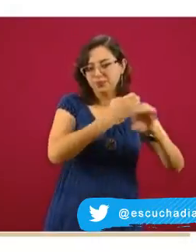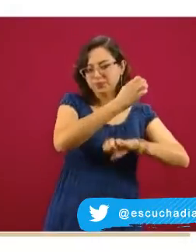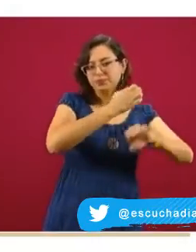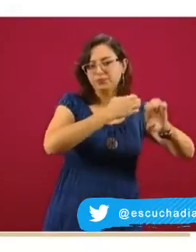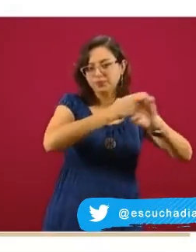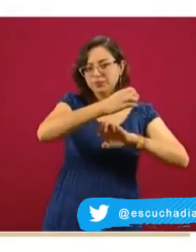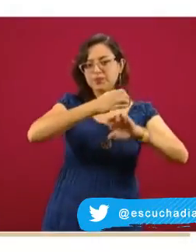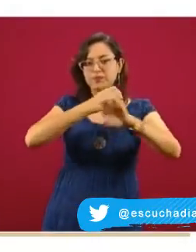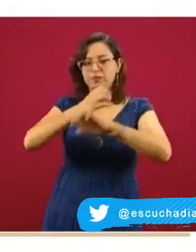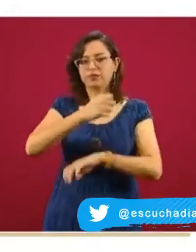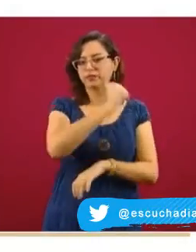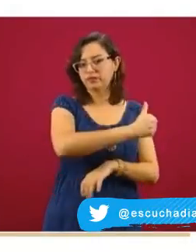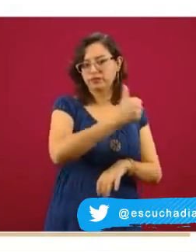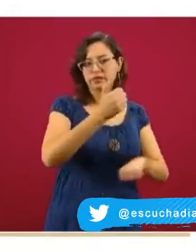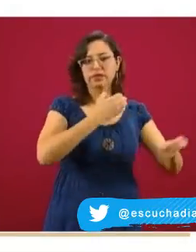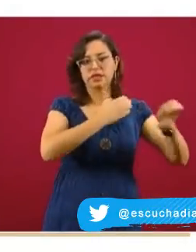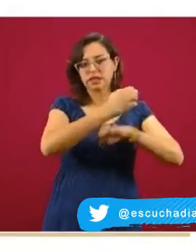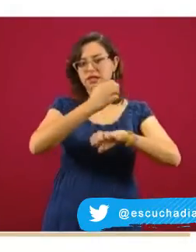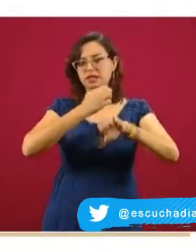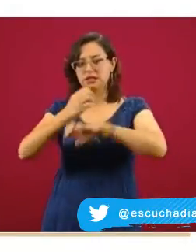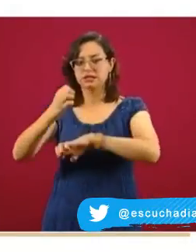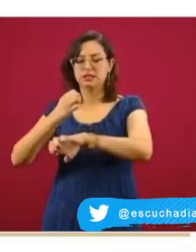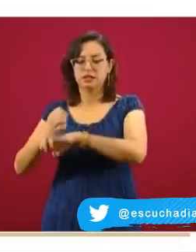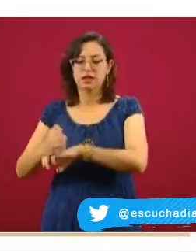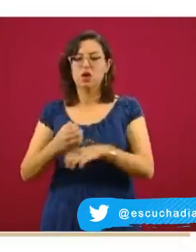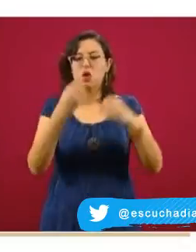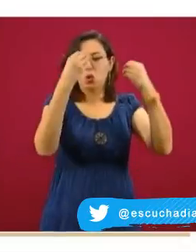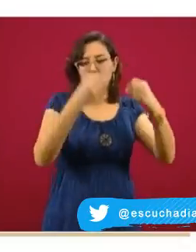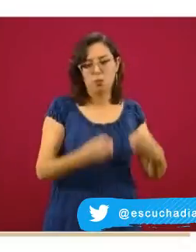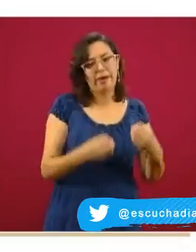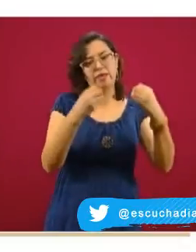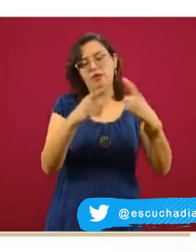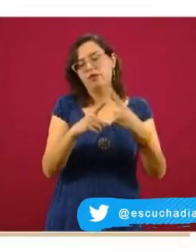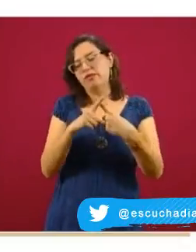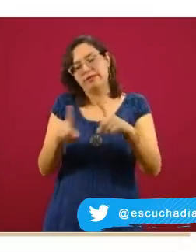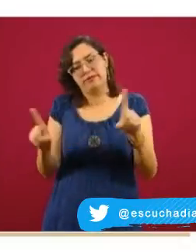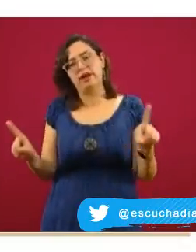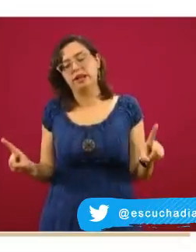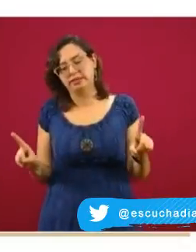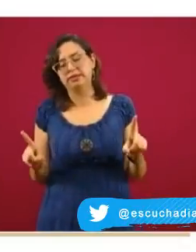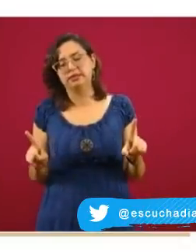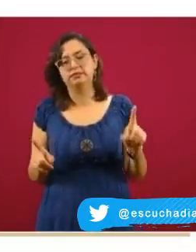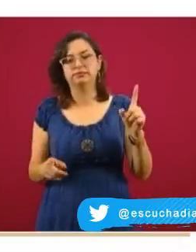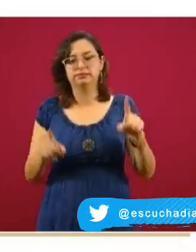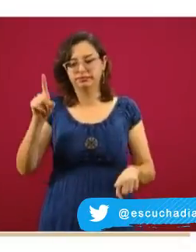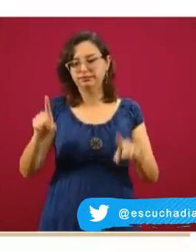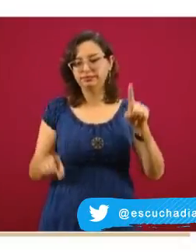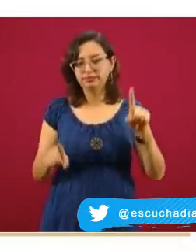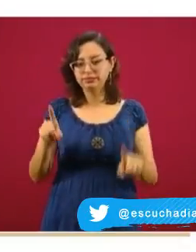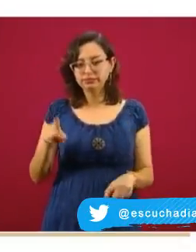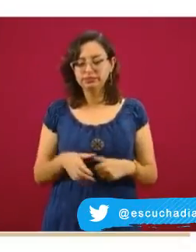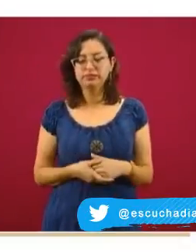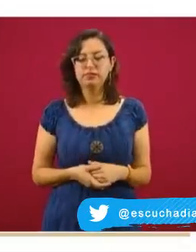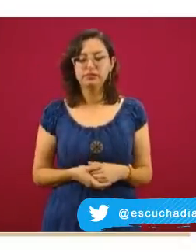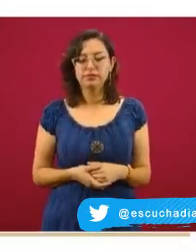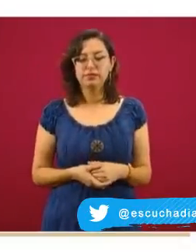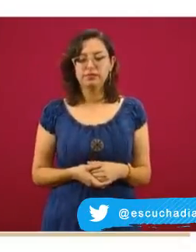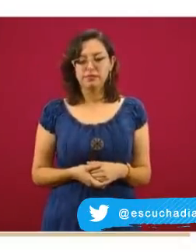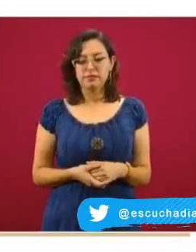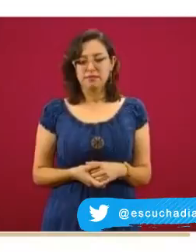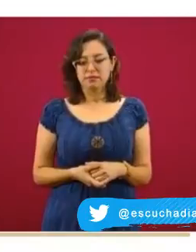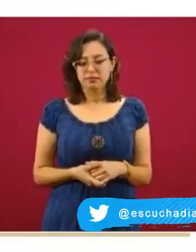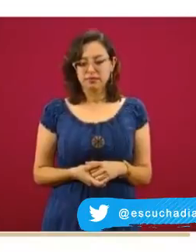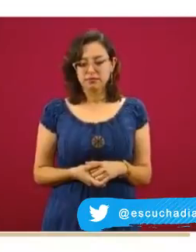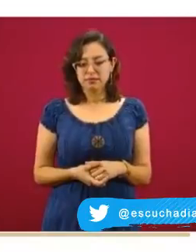dependiendo de cada entidad federativa esa proporción de ocupación o disponibilidad varía. Lógicamente seguimos